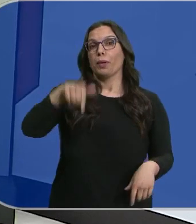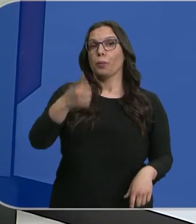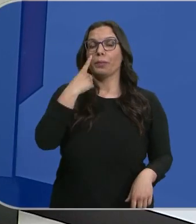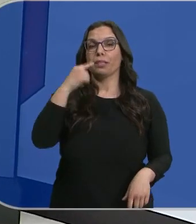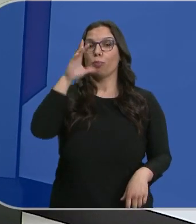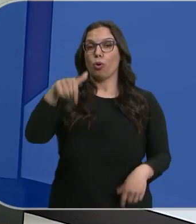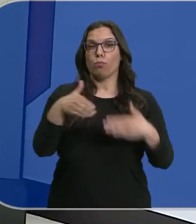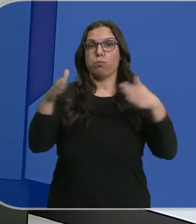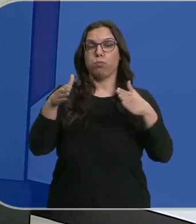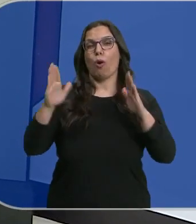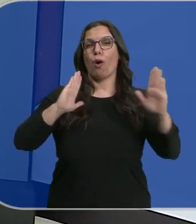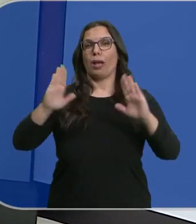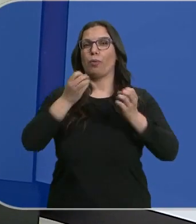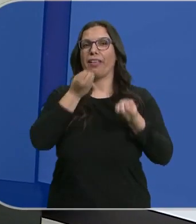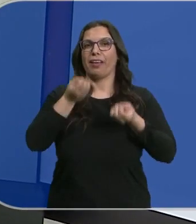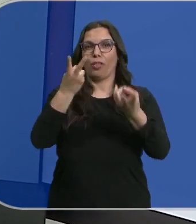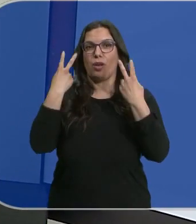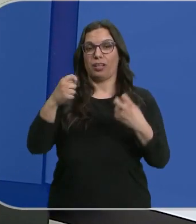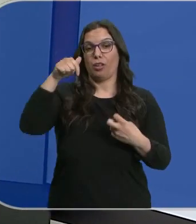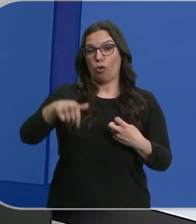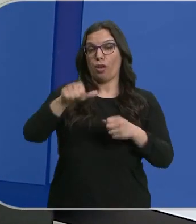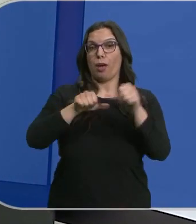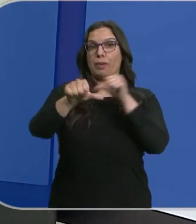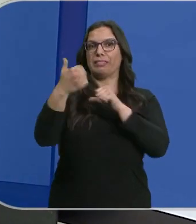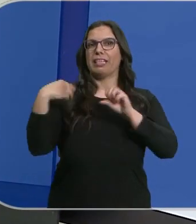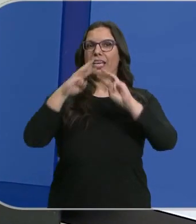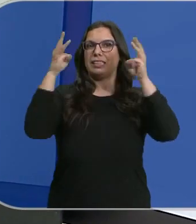Bezoya, agua de mineralización muy débil, agua para vivir